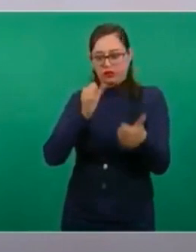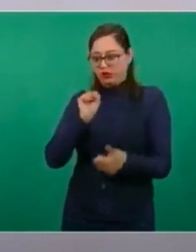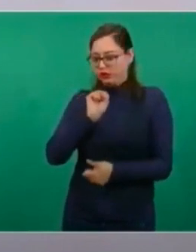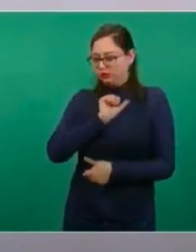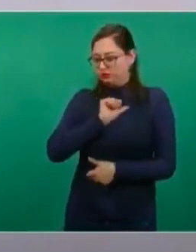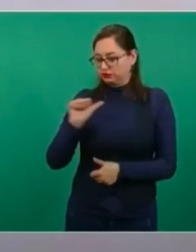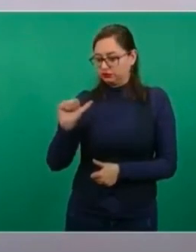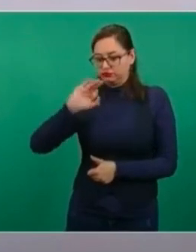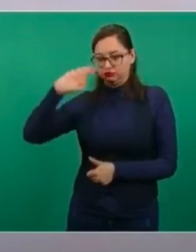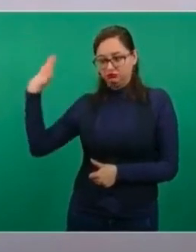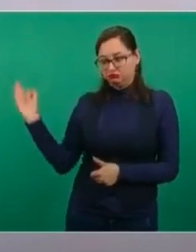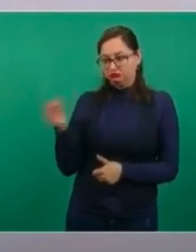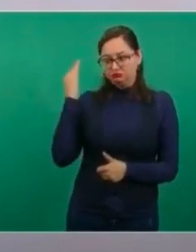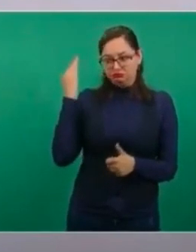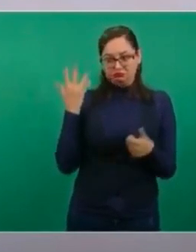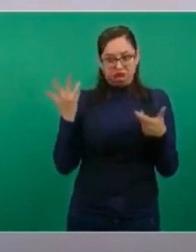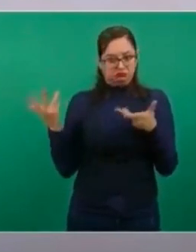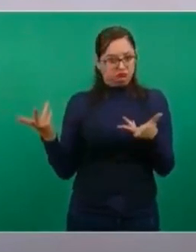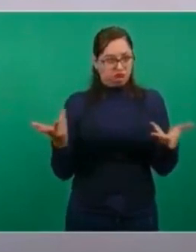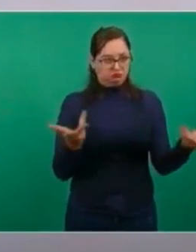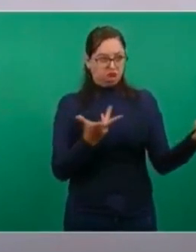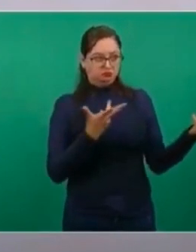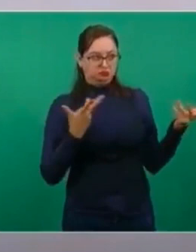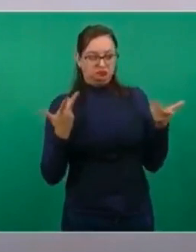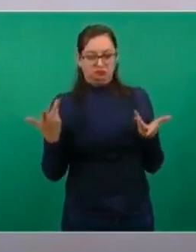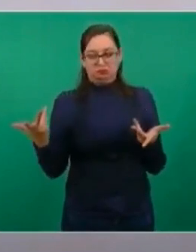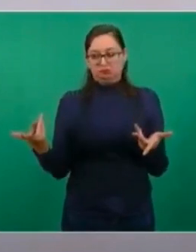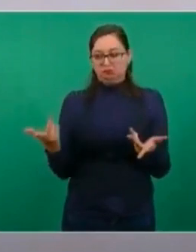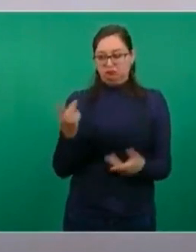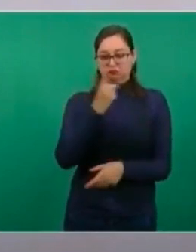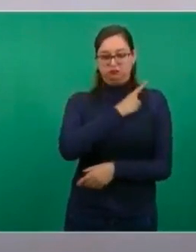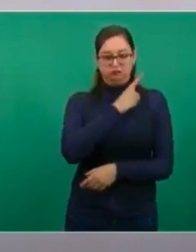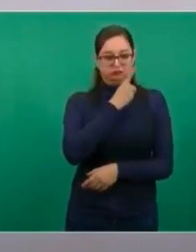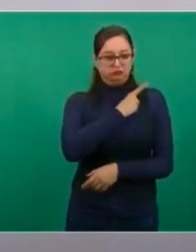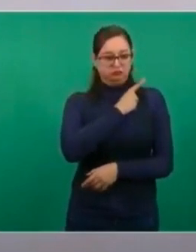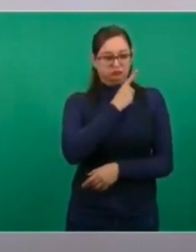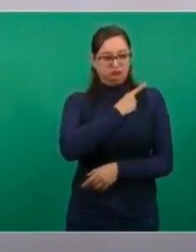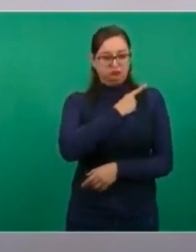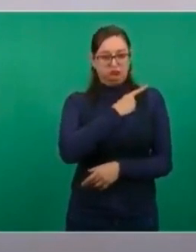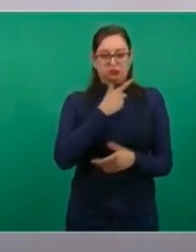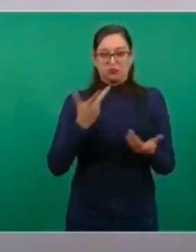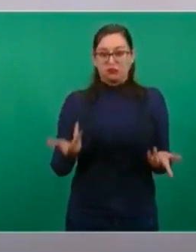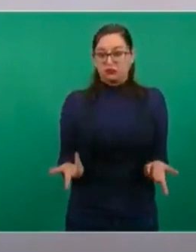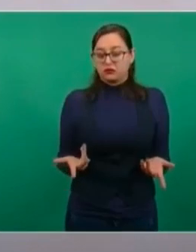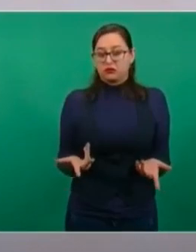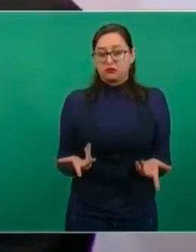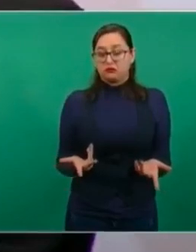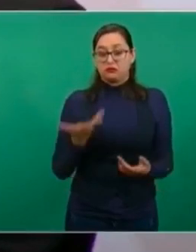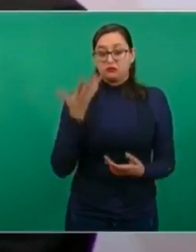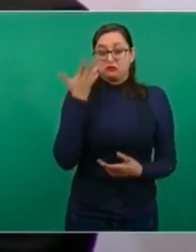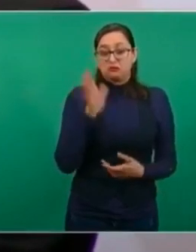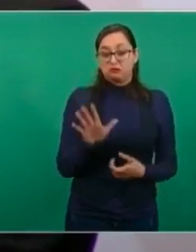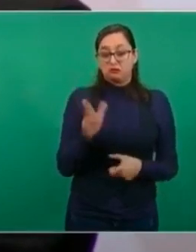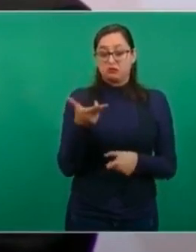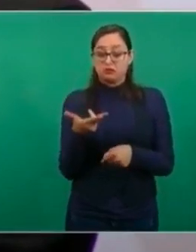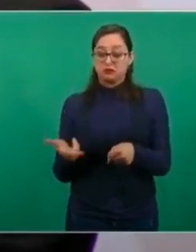Secretaría de Salud nacional solo con 10 hospitales